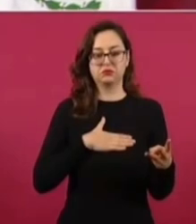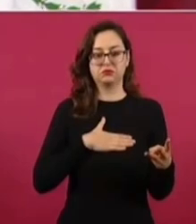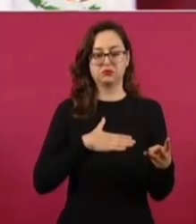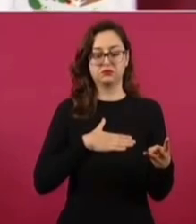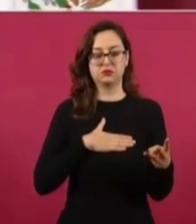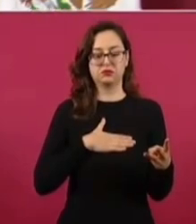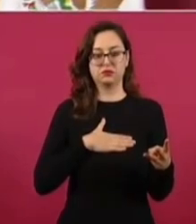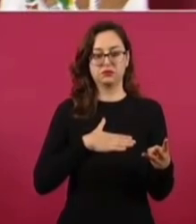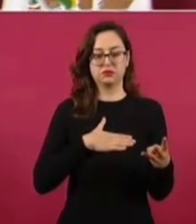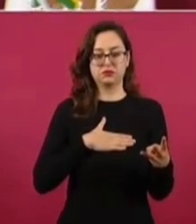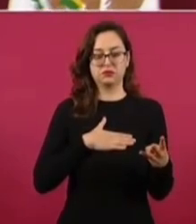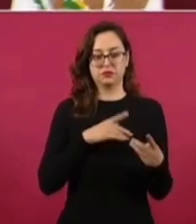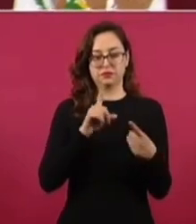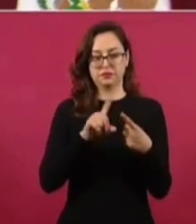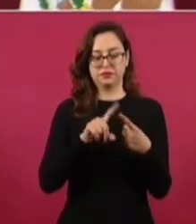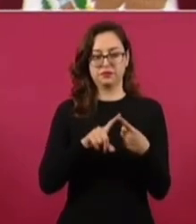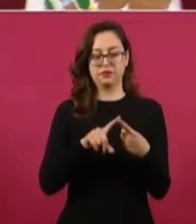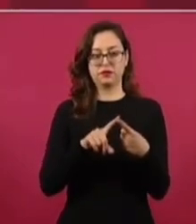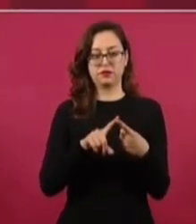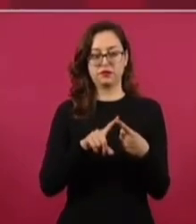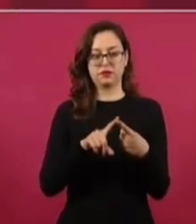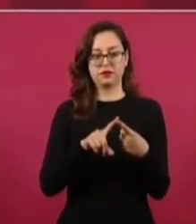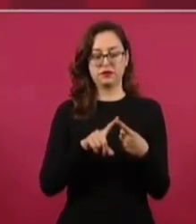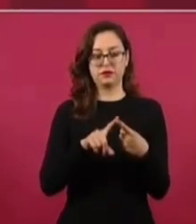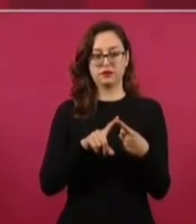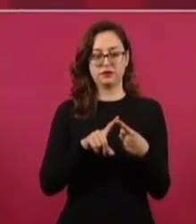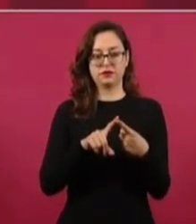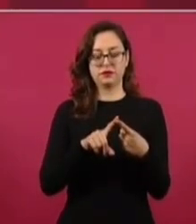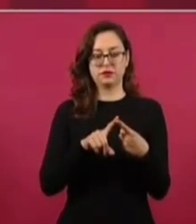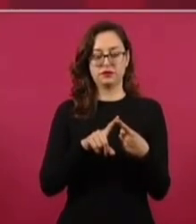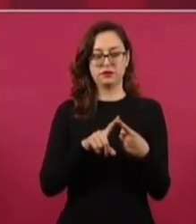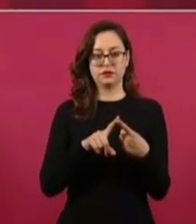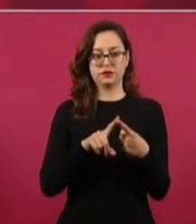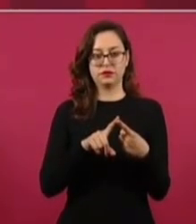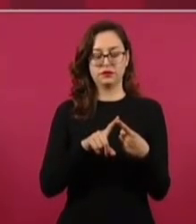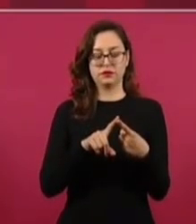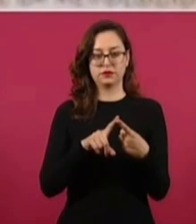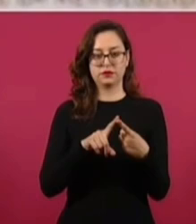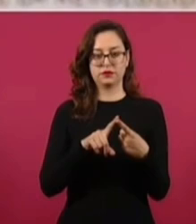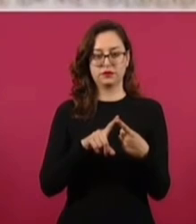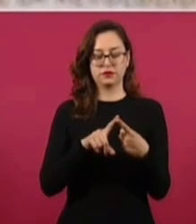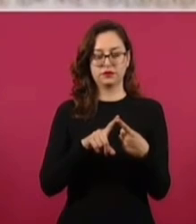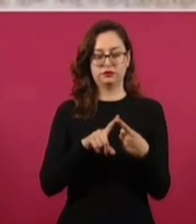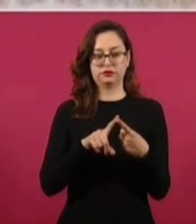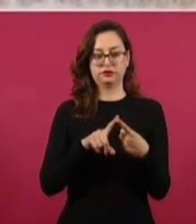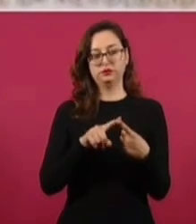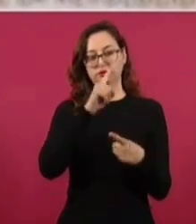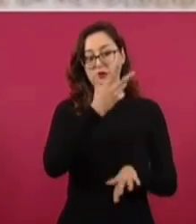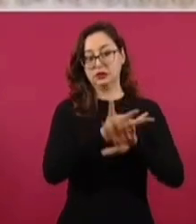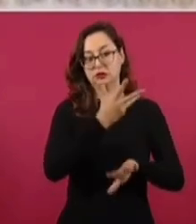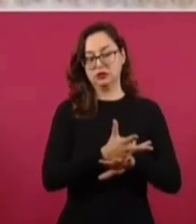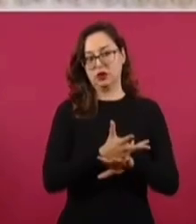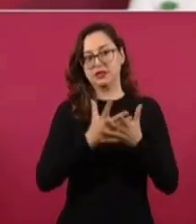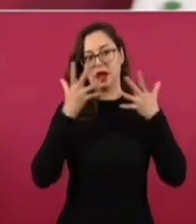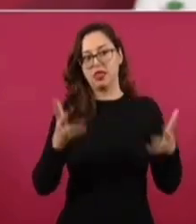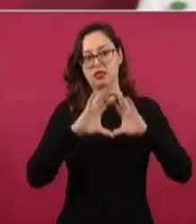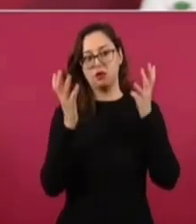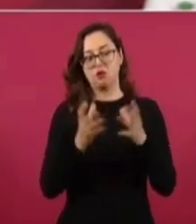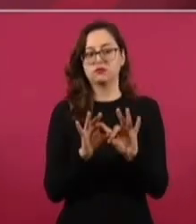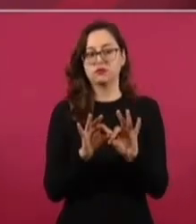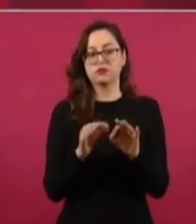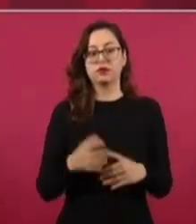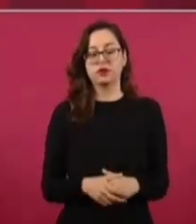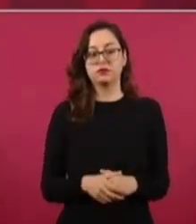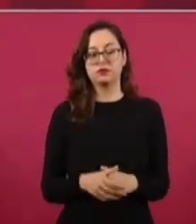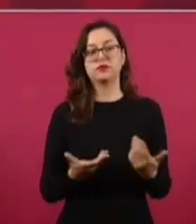Bueno, en lo primero, aún tratándose del mercado más importante del mundo. Sí,